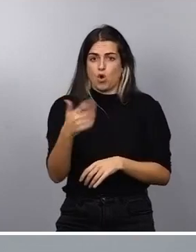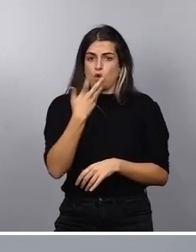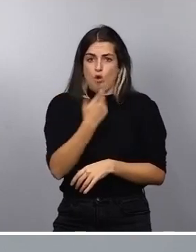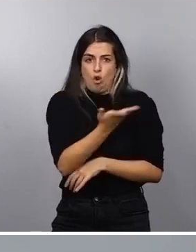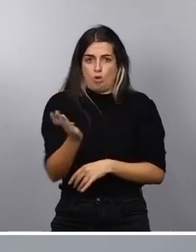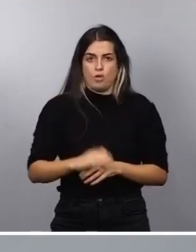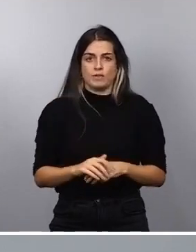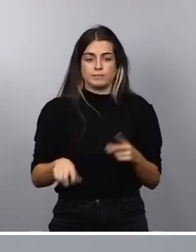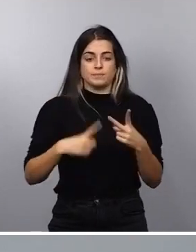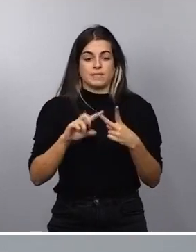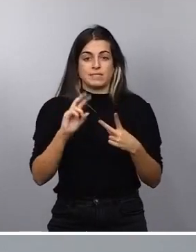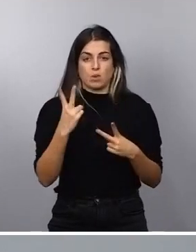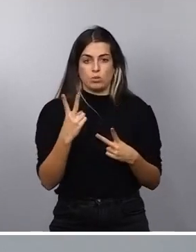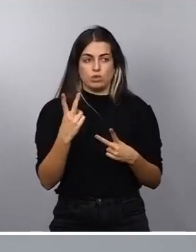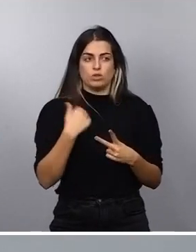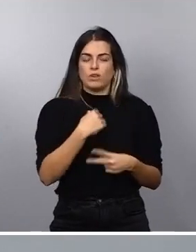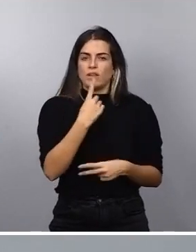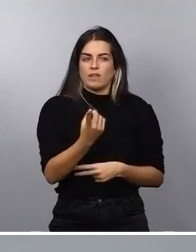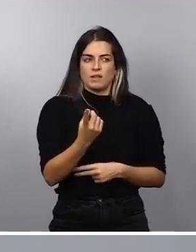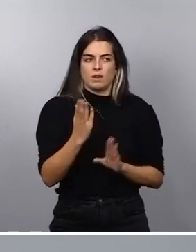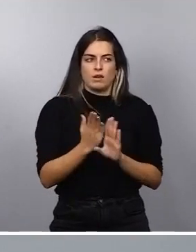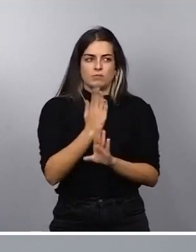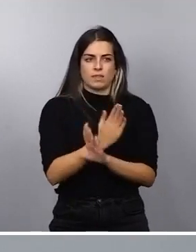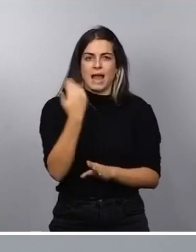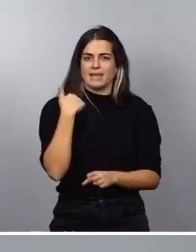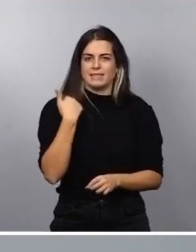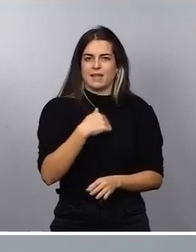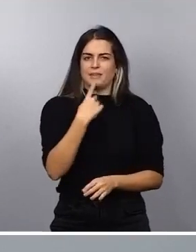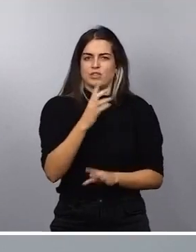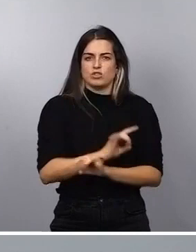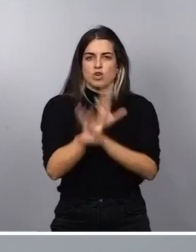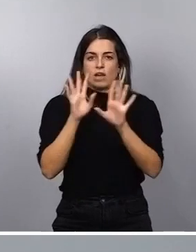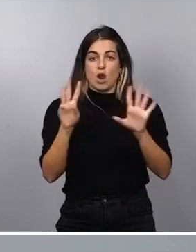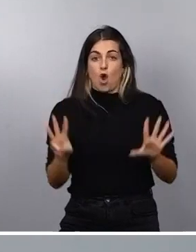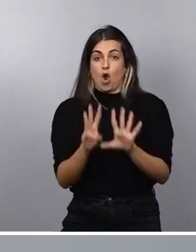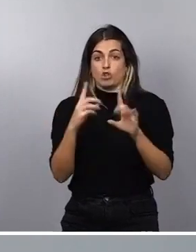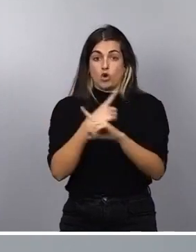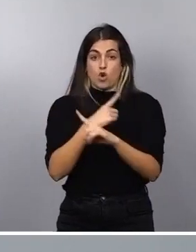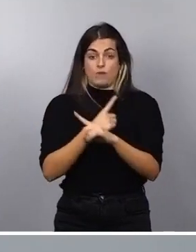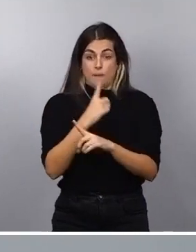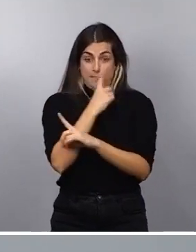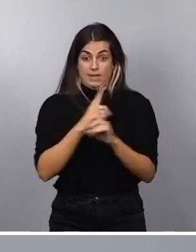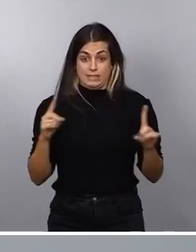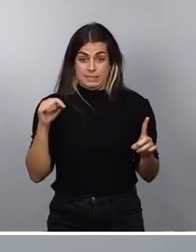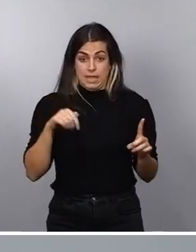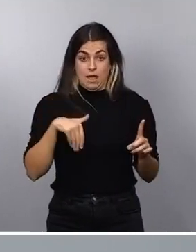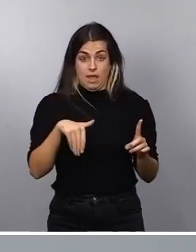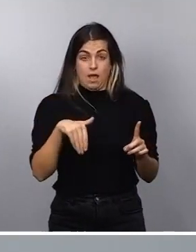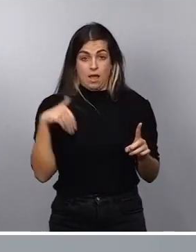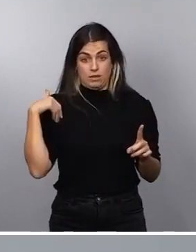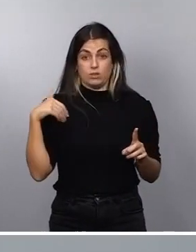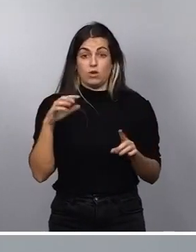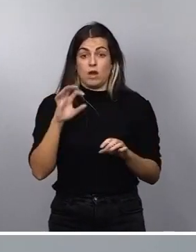Lo que tengo que decirles, lo he dicho ayer muy claro, y es que el 8 de noviembre de este mismo año, la Organización Mundial de la Salud